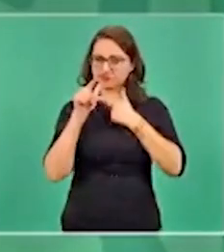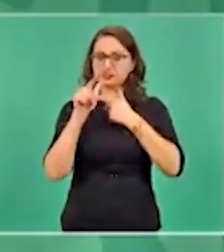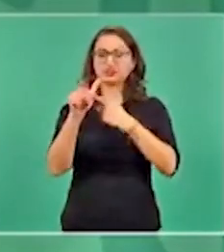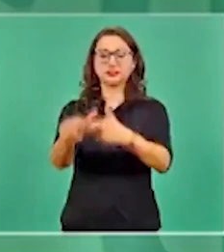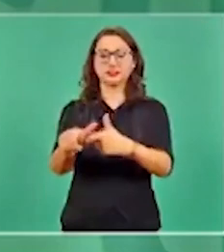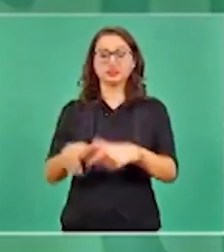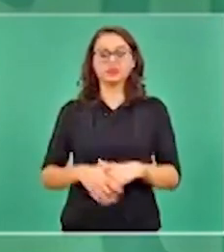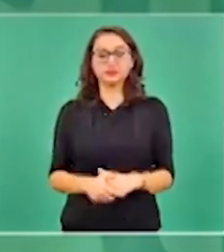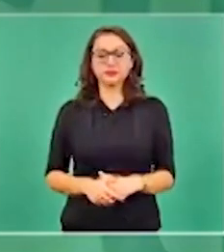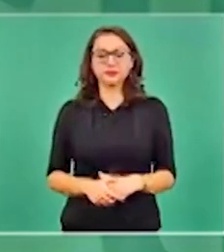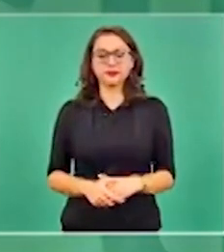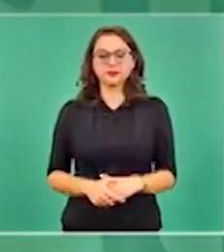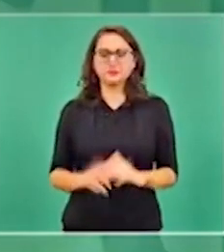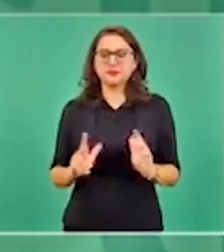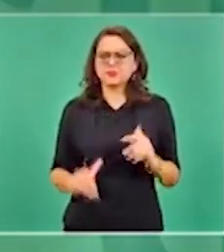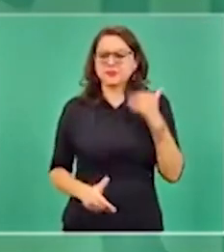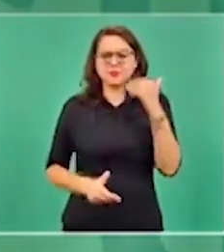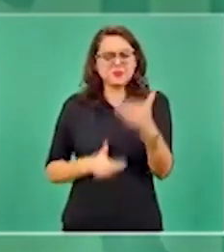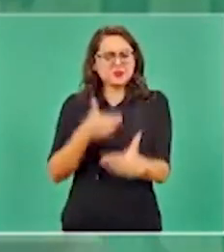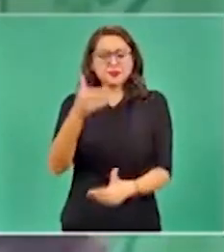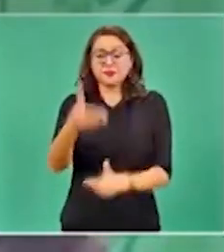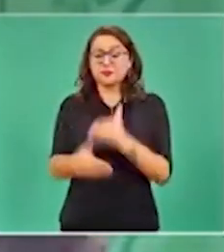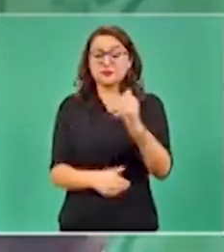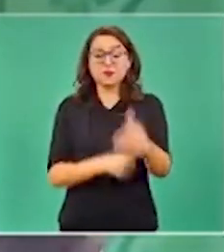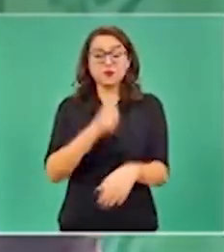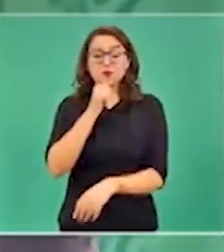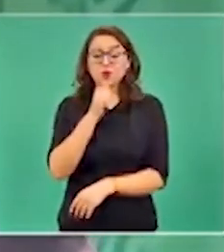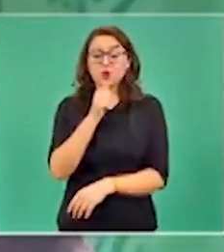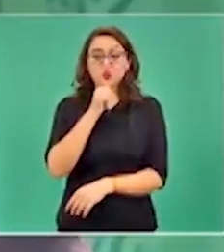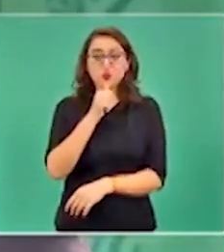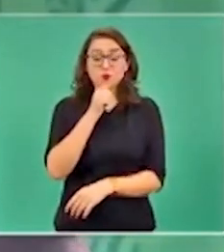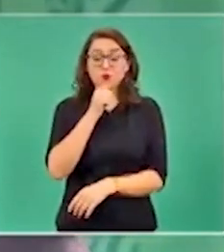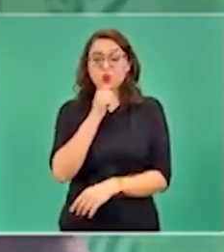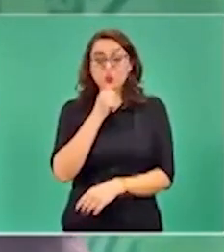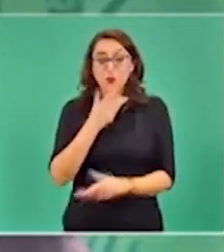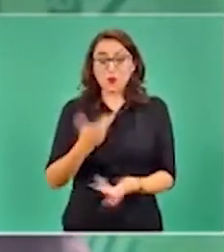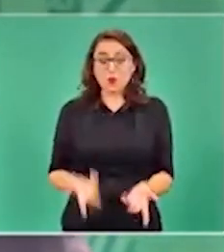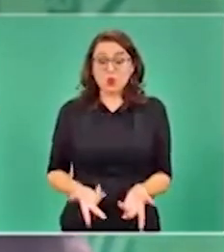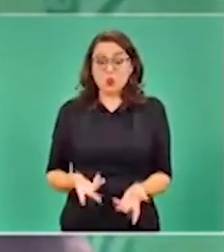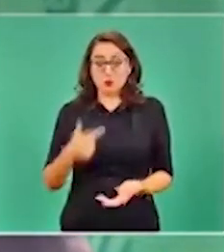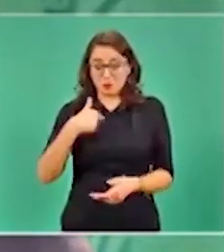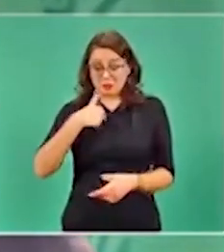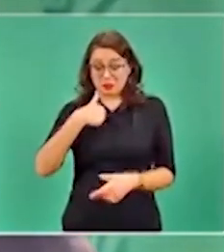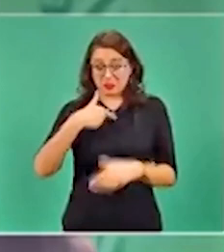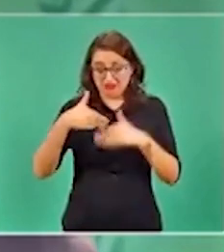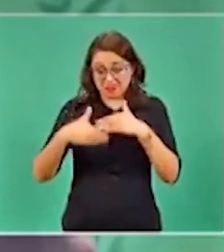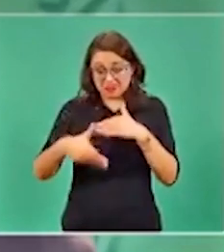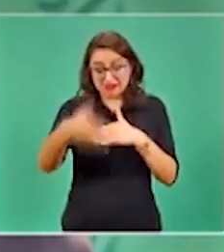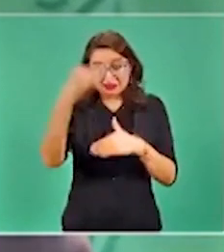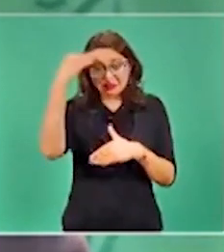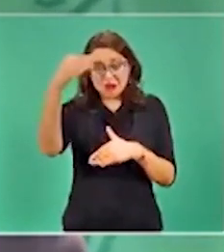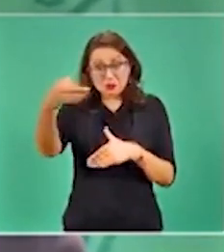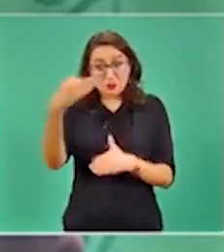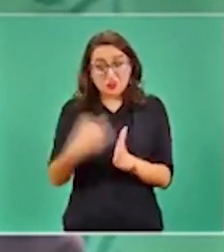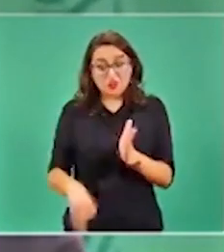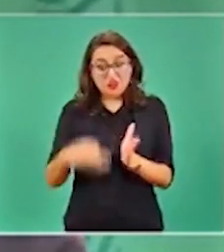te va a decidir. A mí me faltan casi